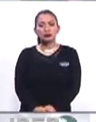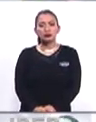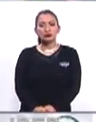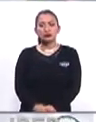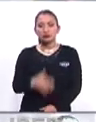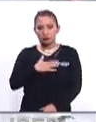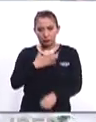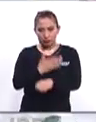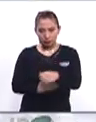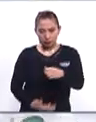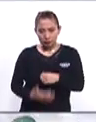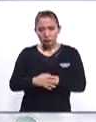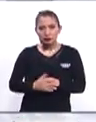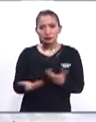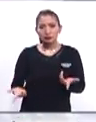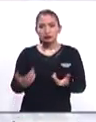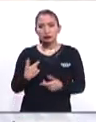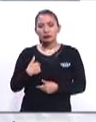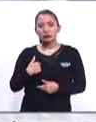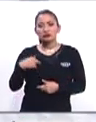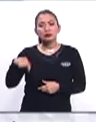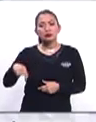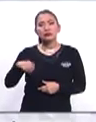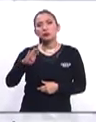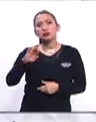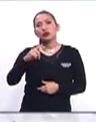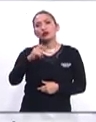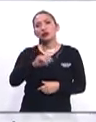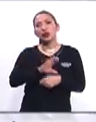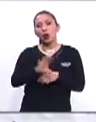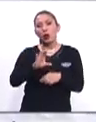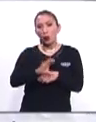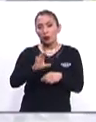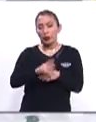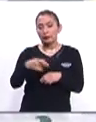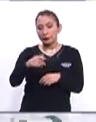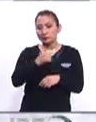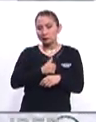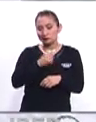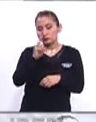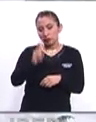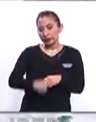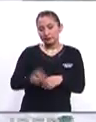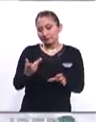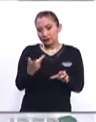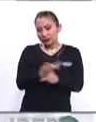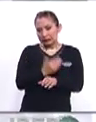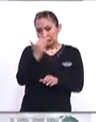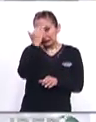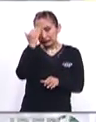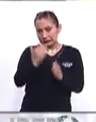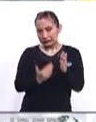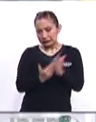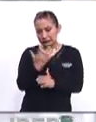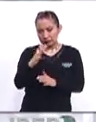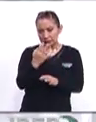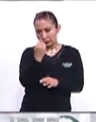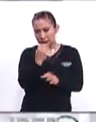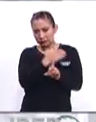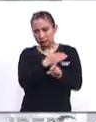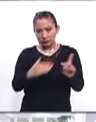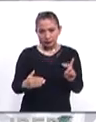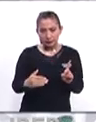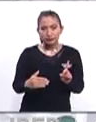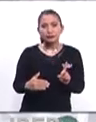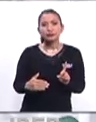Bueno, muy buenas tardes, los saludamos desde aquí de Bogotá, Colombia, y bueno, lamentando completamente lo que sucedió esta mañana alrededor de las nueve y